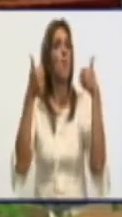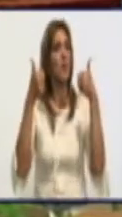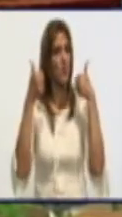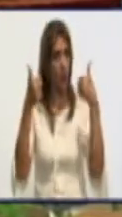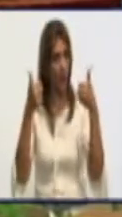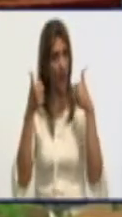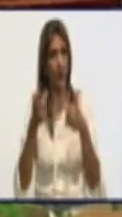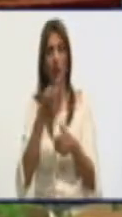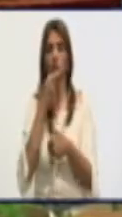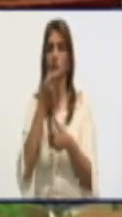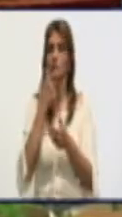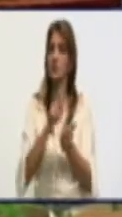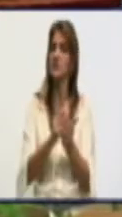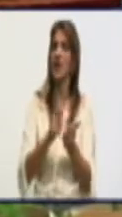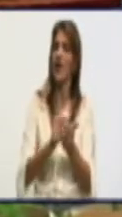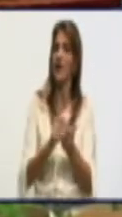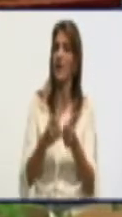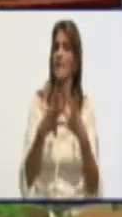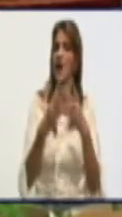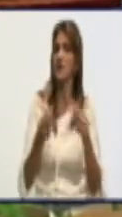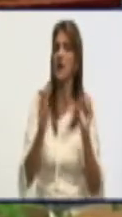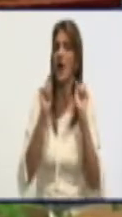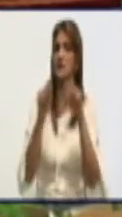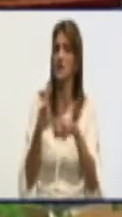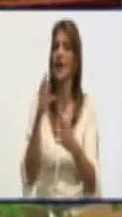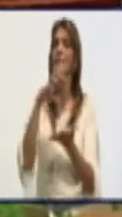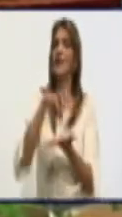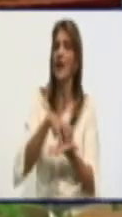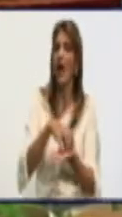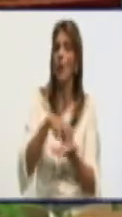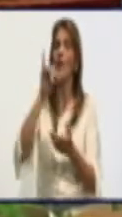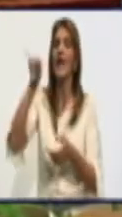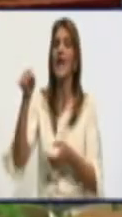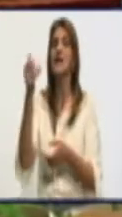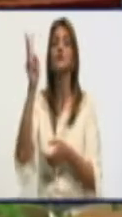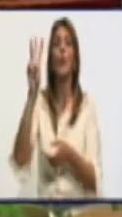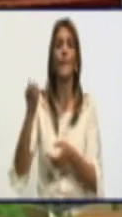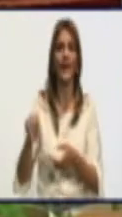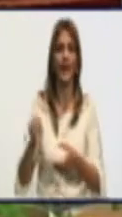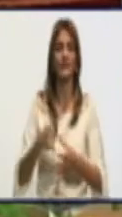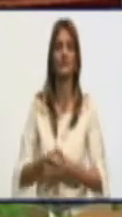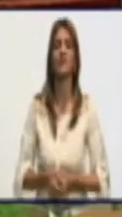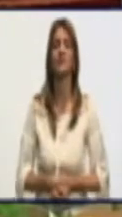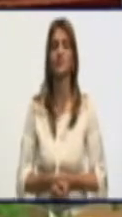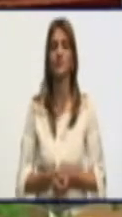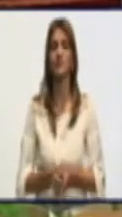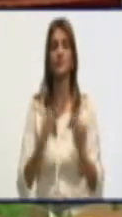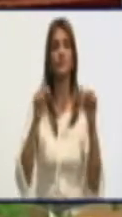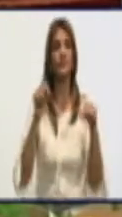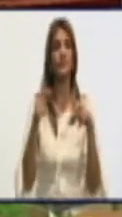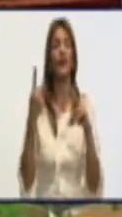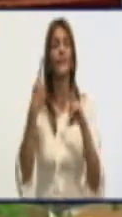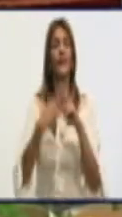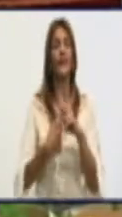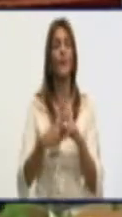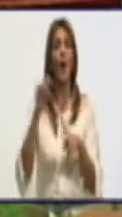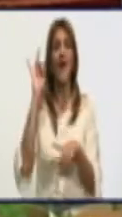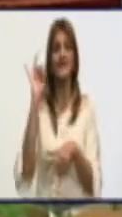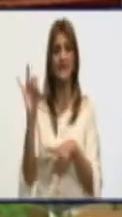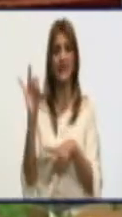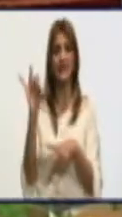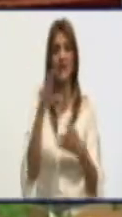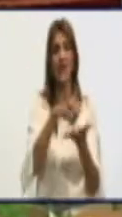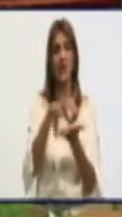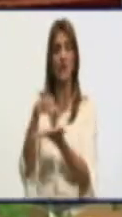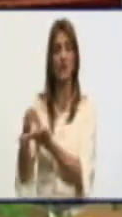del producto que había comprado ayer allí en el Mercado de Jesús Menéndez. Esas unidades de ustedes también. Sí, exactamente. Nosotros aquí en Vallamos tenemos 7 unidades, 7